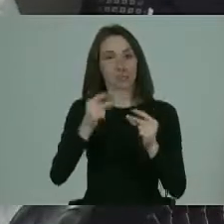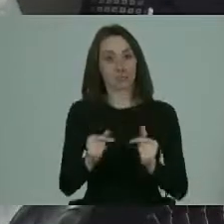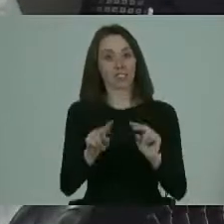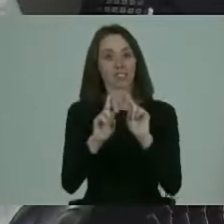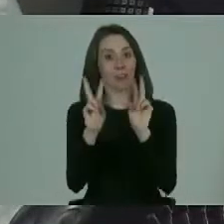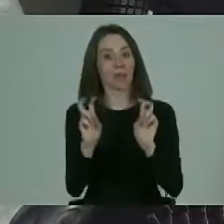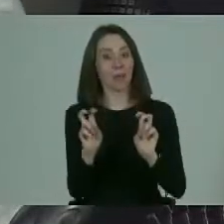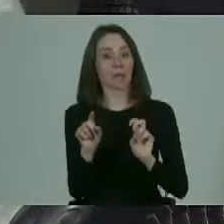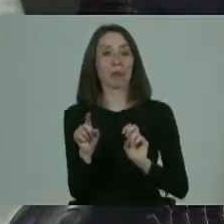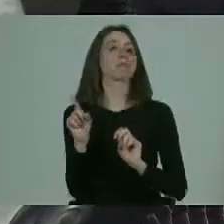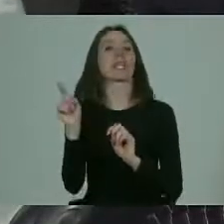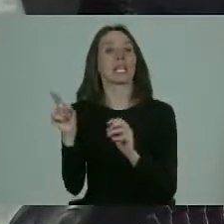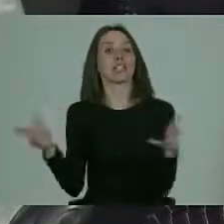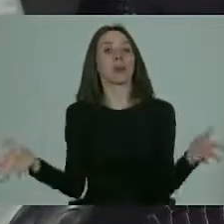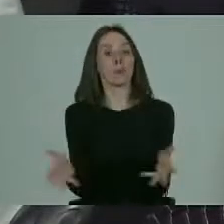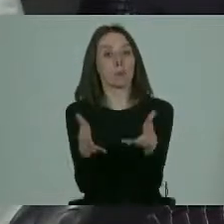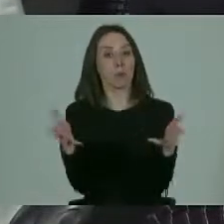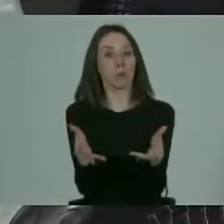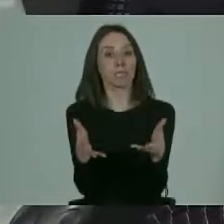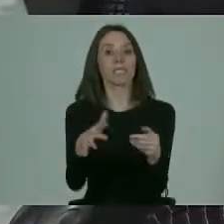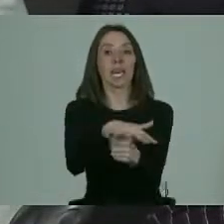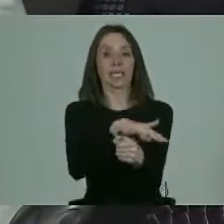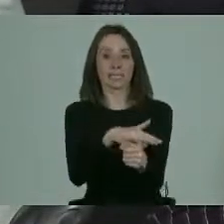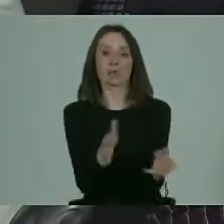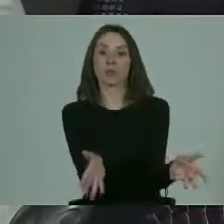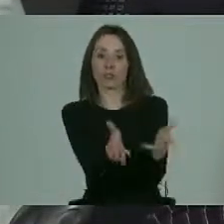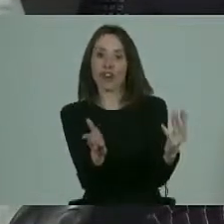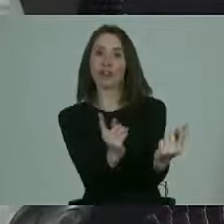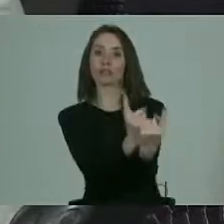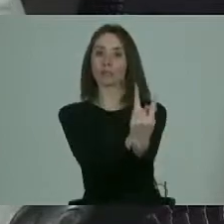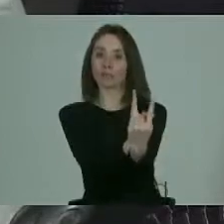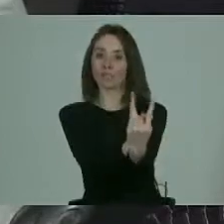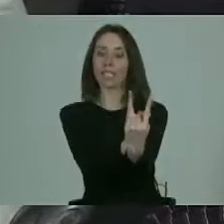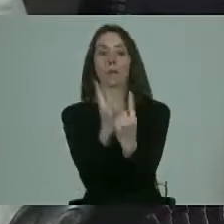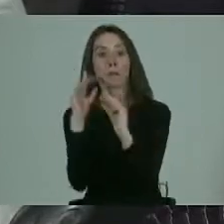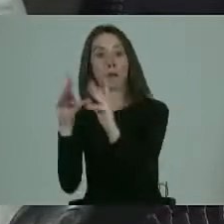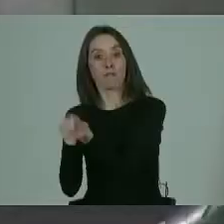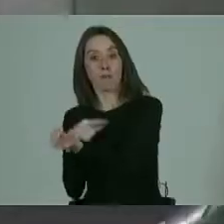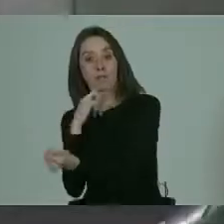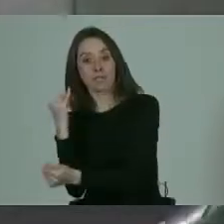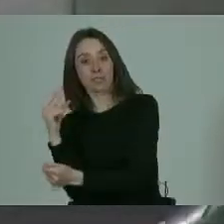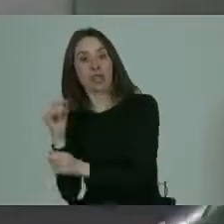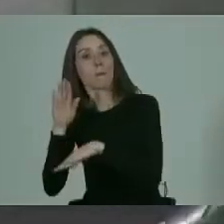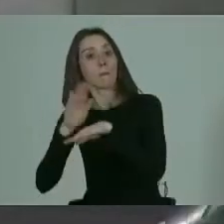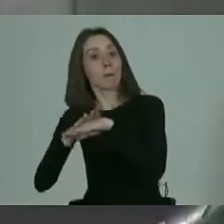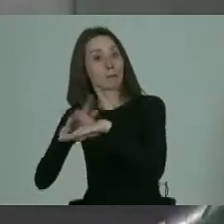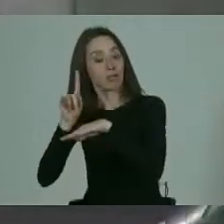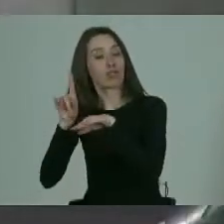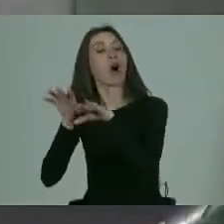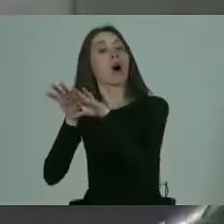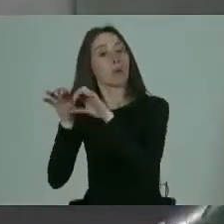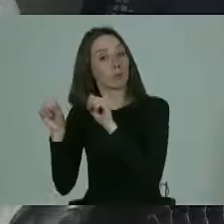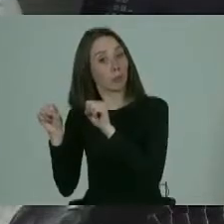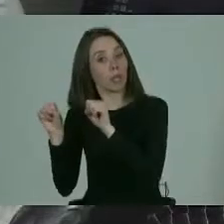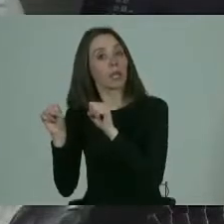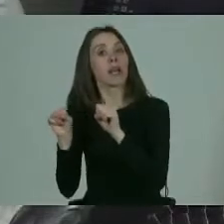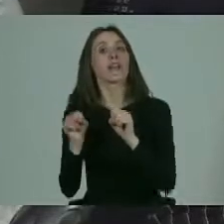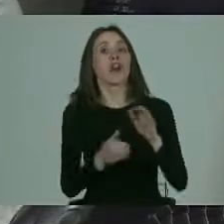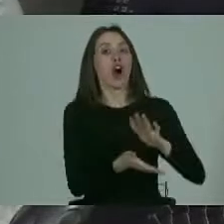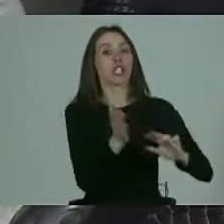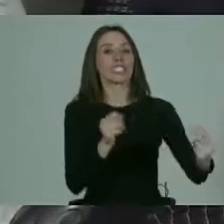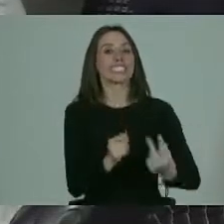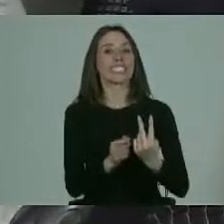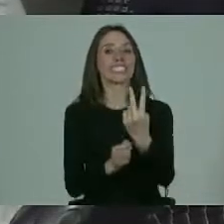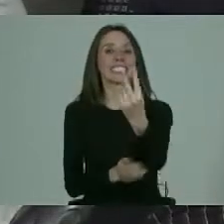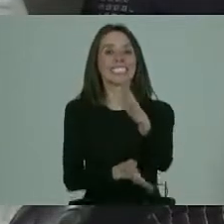tema y ellos propician las situaciones. Obviamente consensuada con la familia. No con permiso, consensuada. Hacen una salida